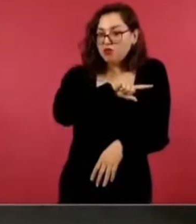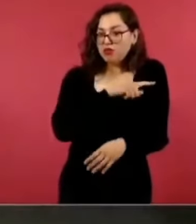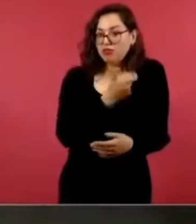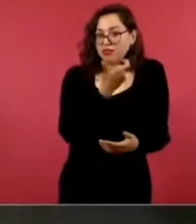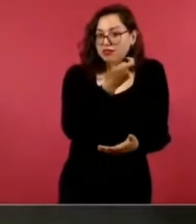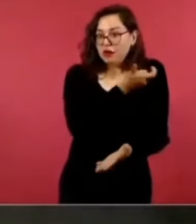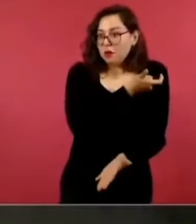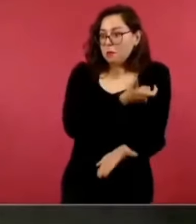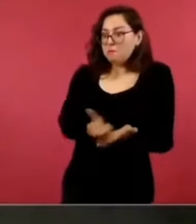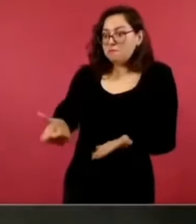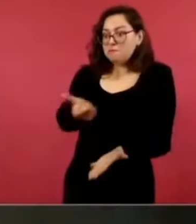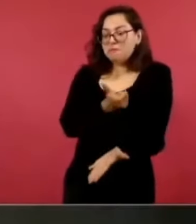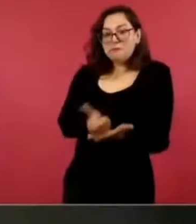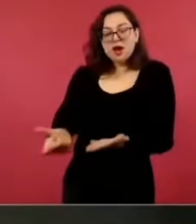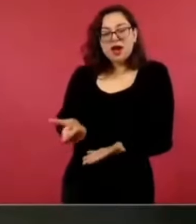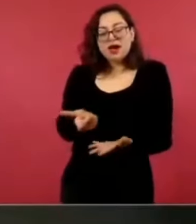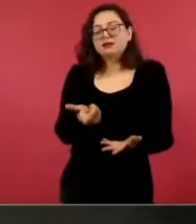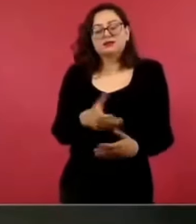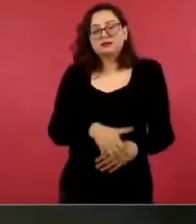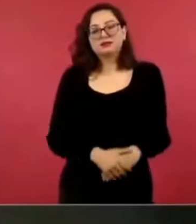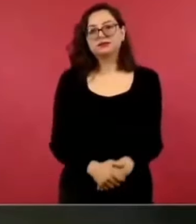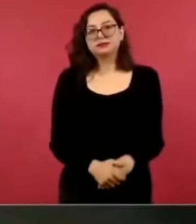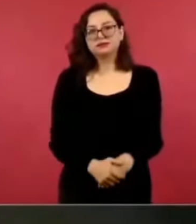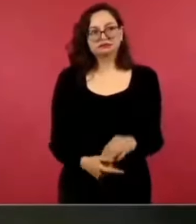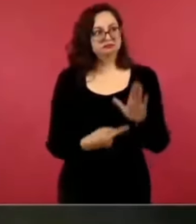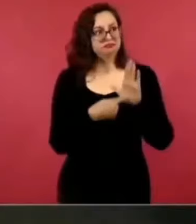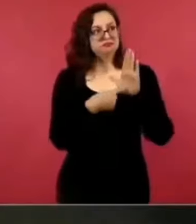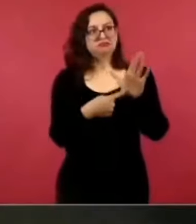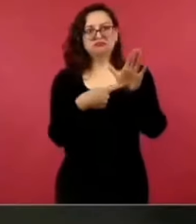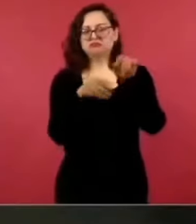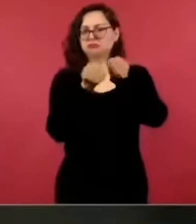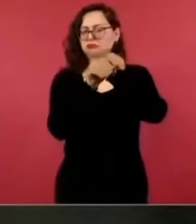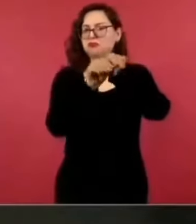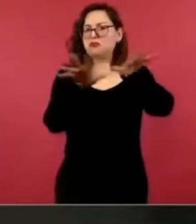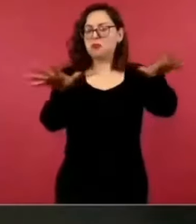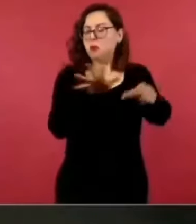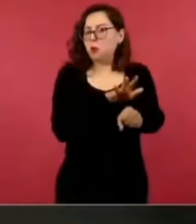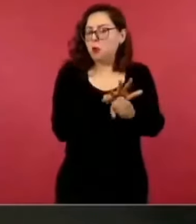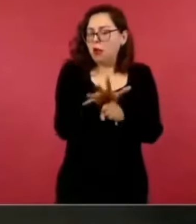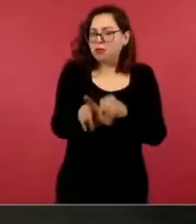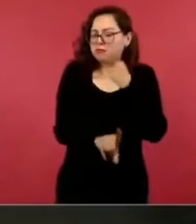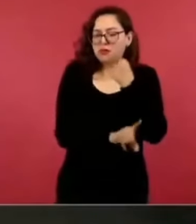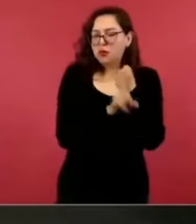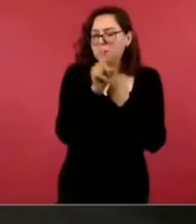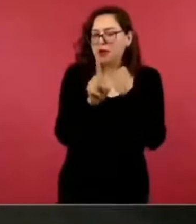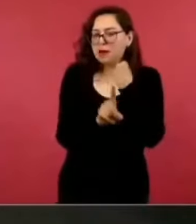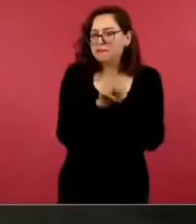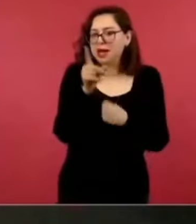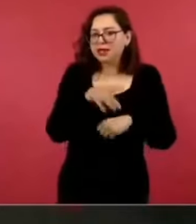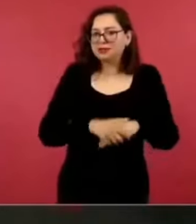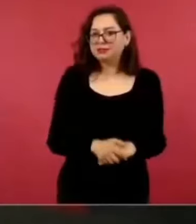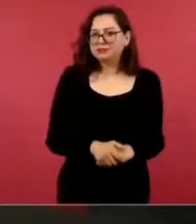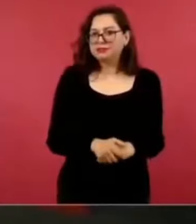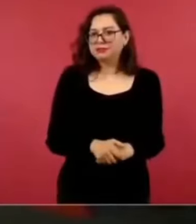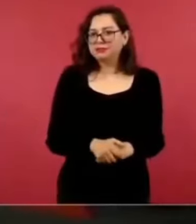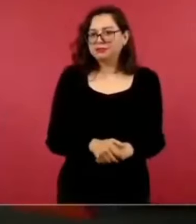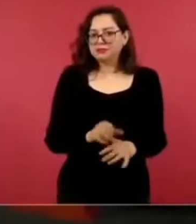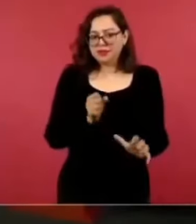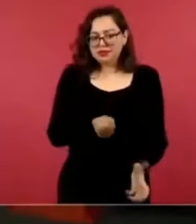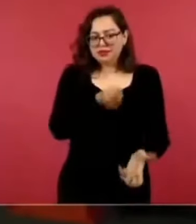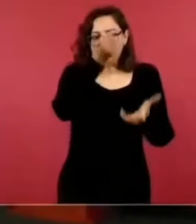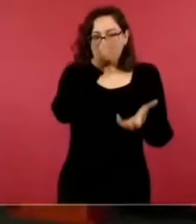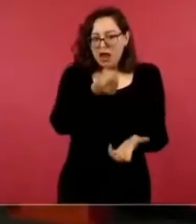Y además de una cuenta del